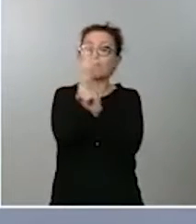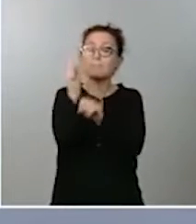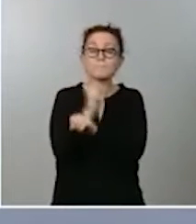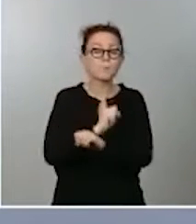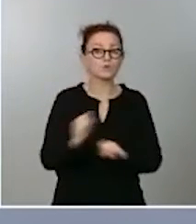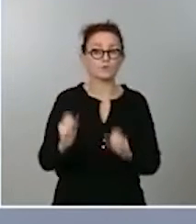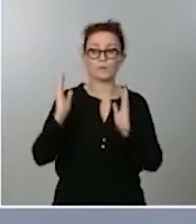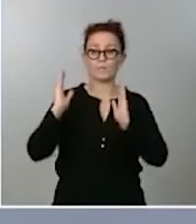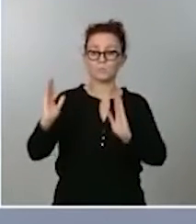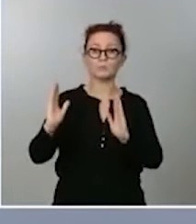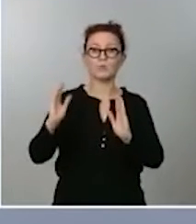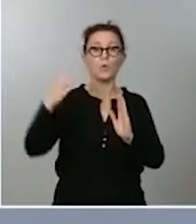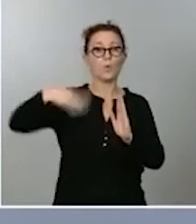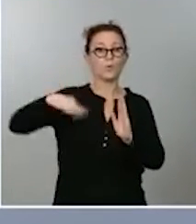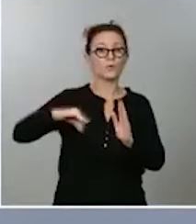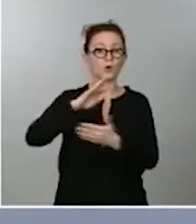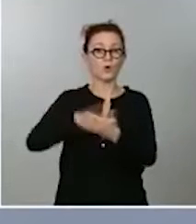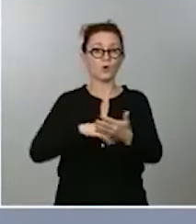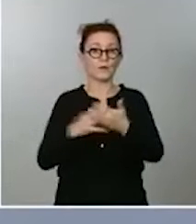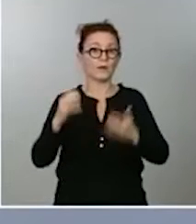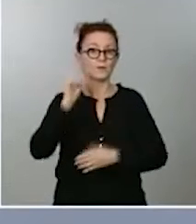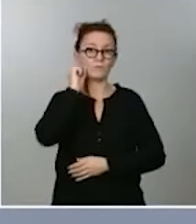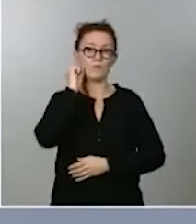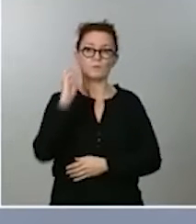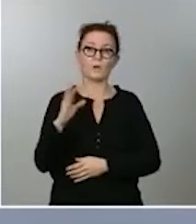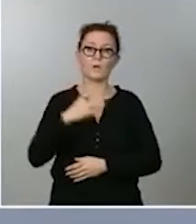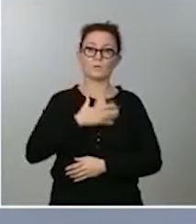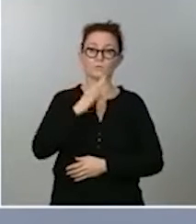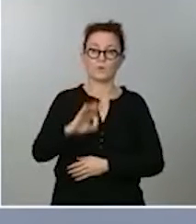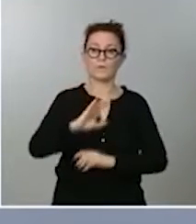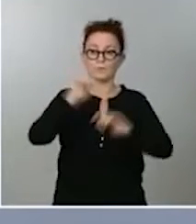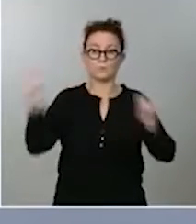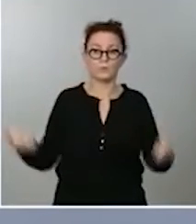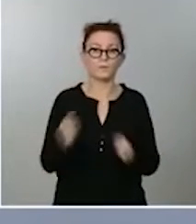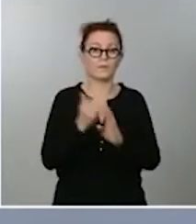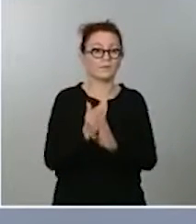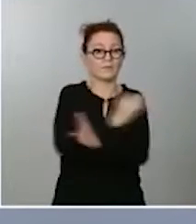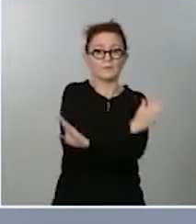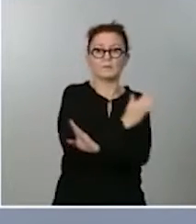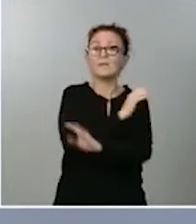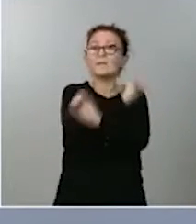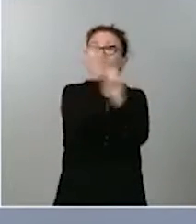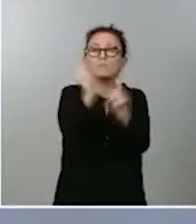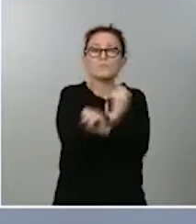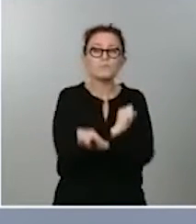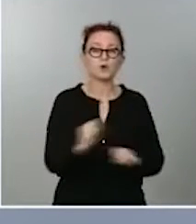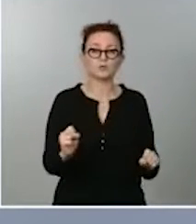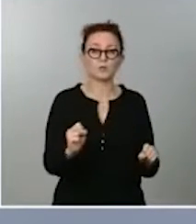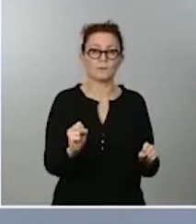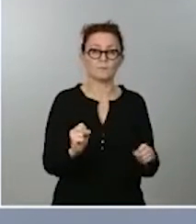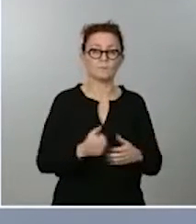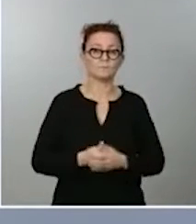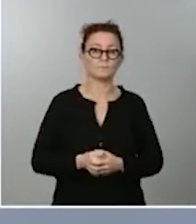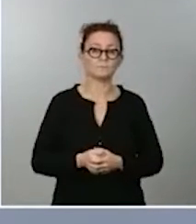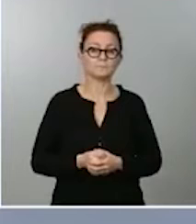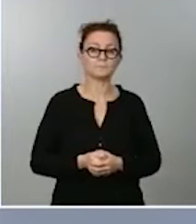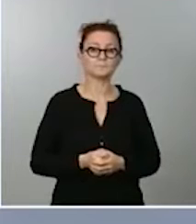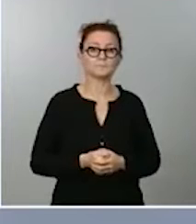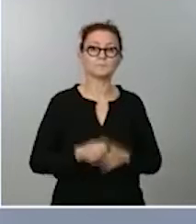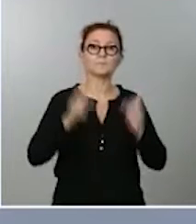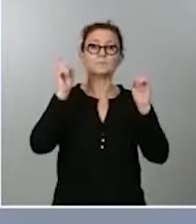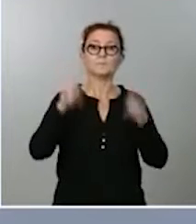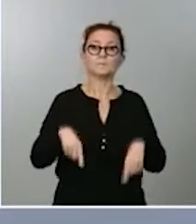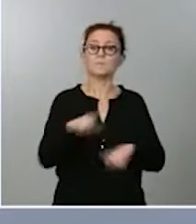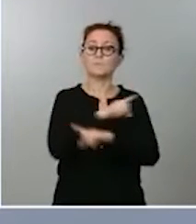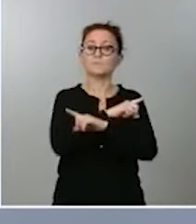horario de madrugada, será imposible volver a ver publicidad de estos juegos de azar y de apuestas. Estará prohibida también cualquier